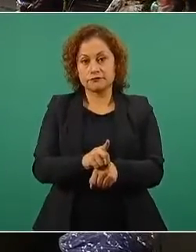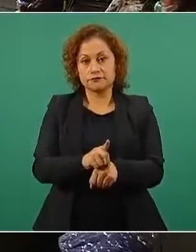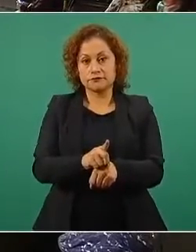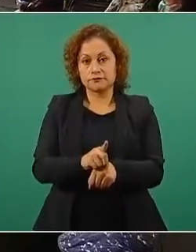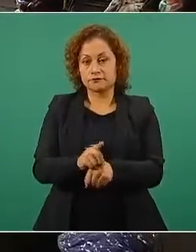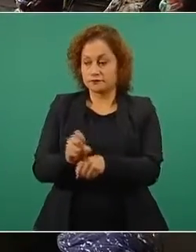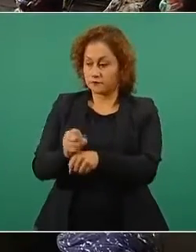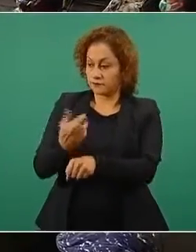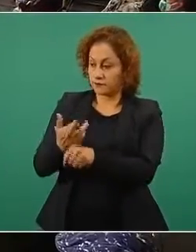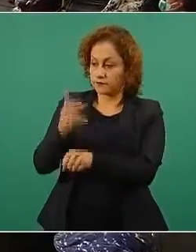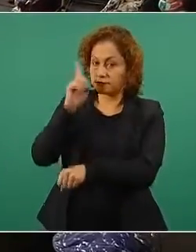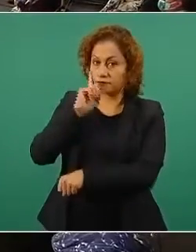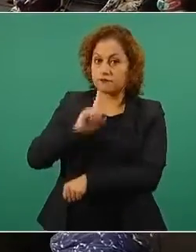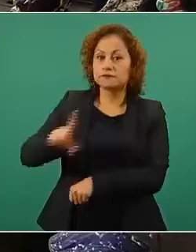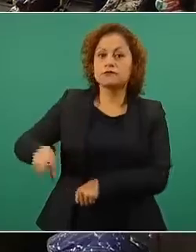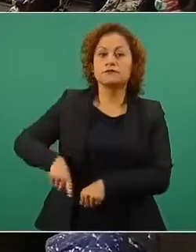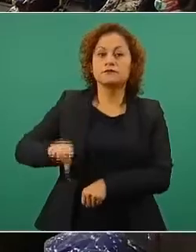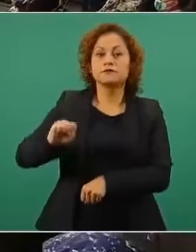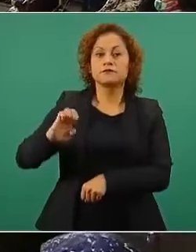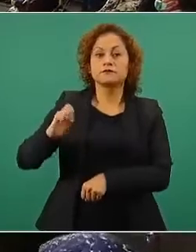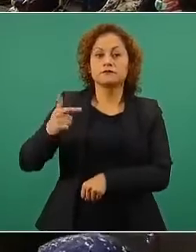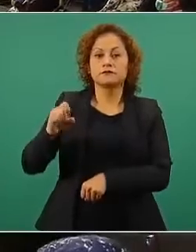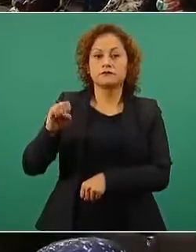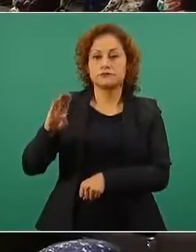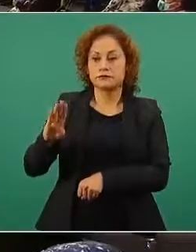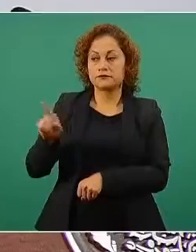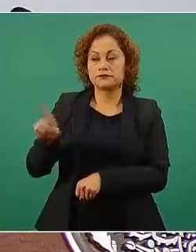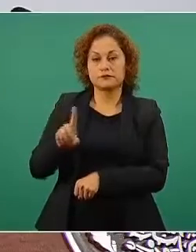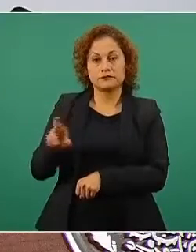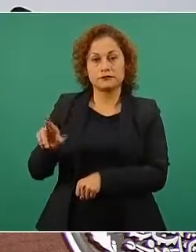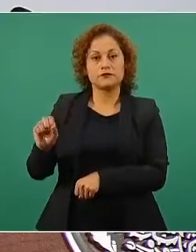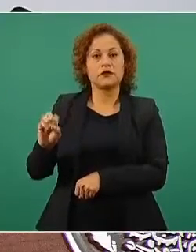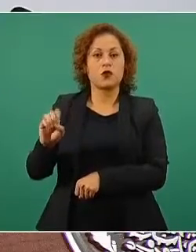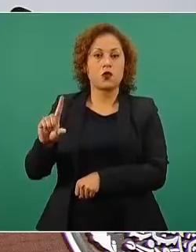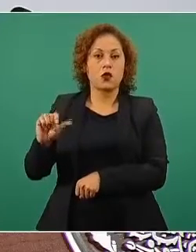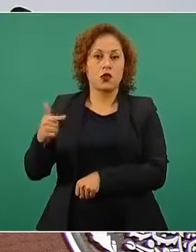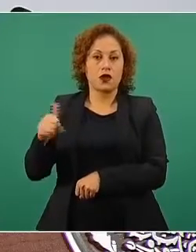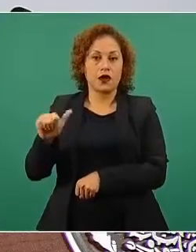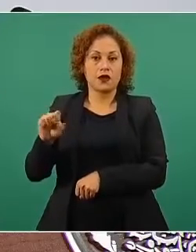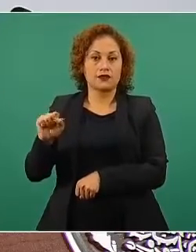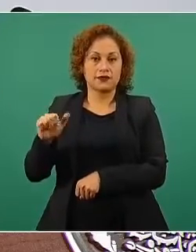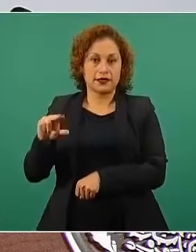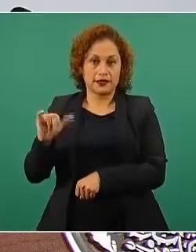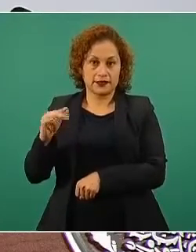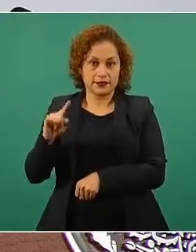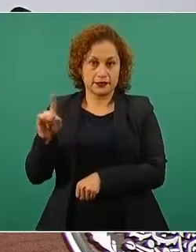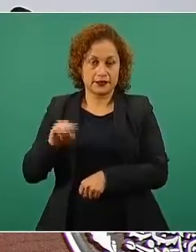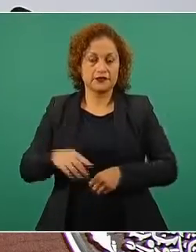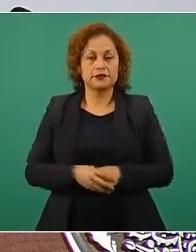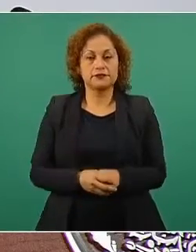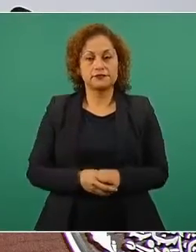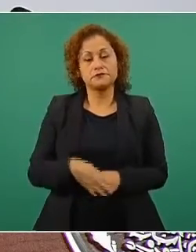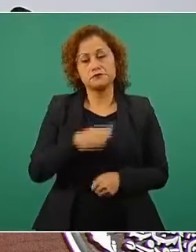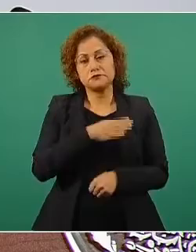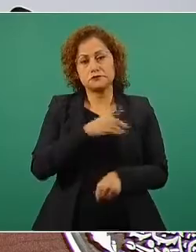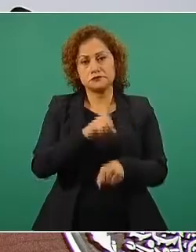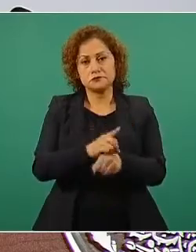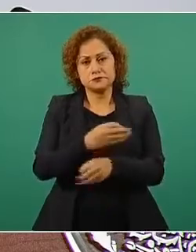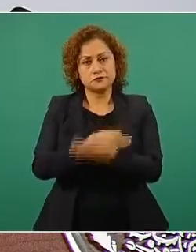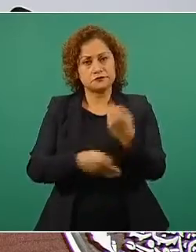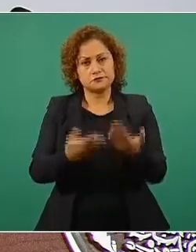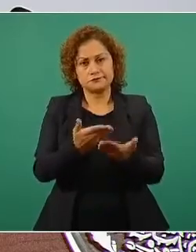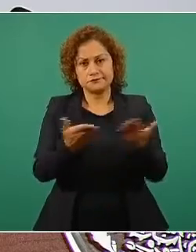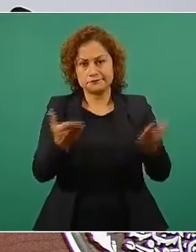secretaria de Gobernación, a la doctora Olga Sánchez Cordero, muy buenos días compañeras, compañeros,